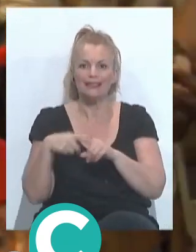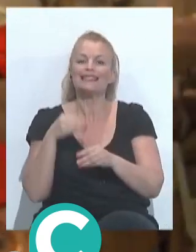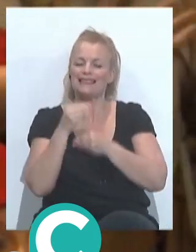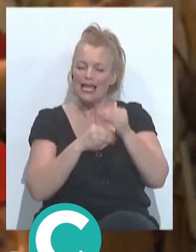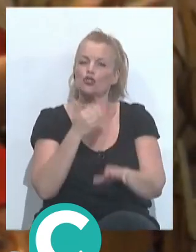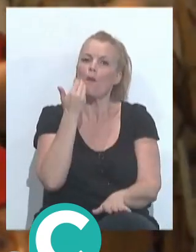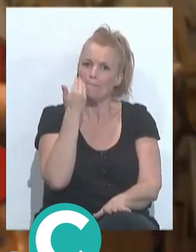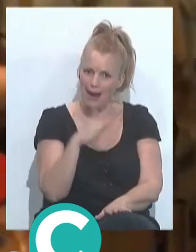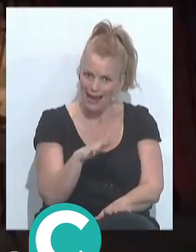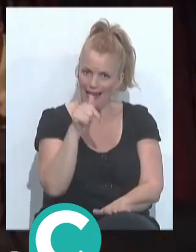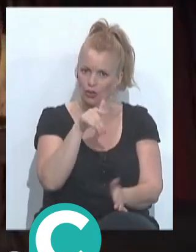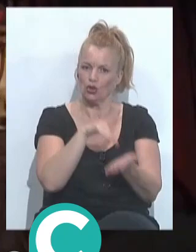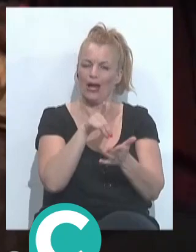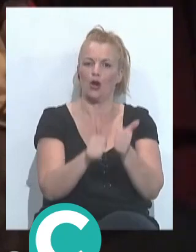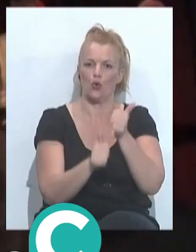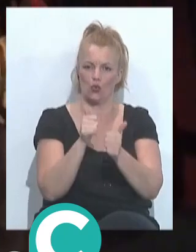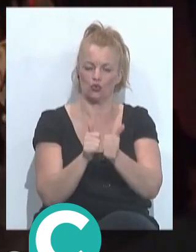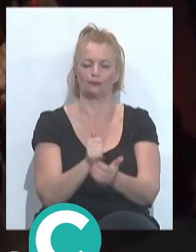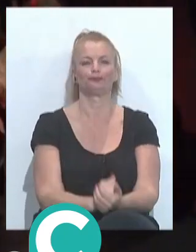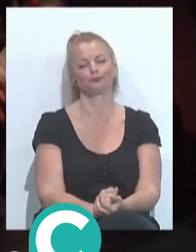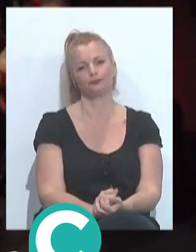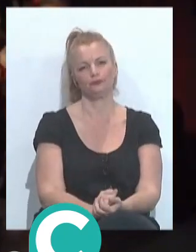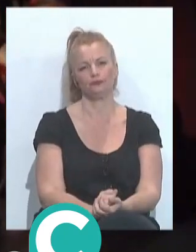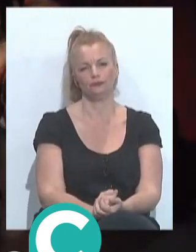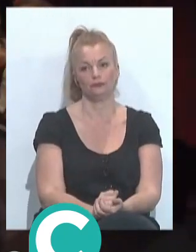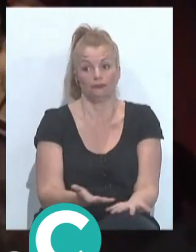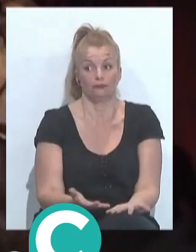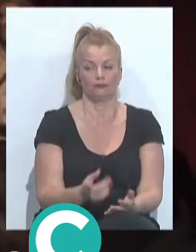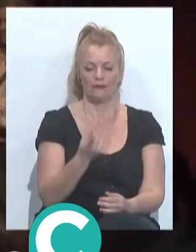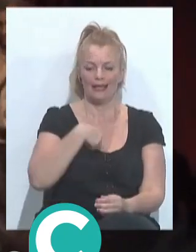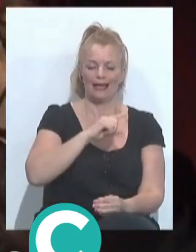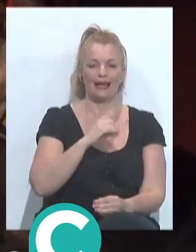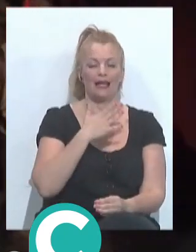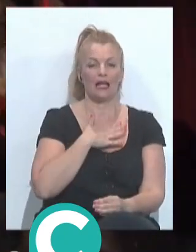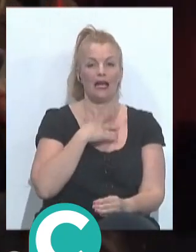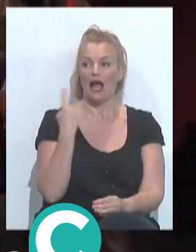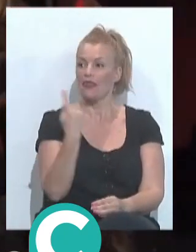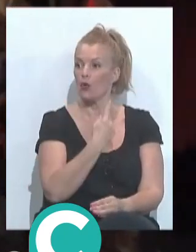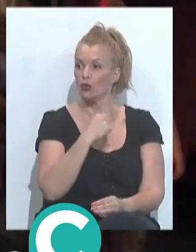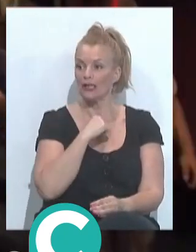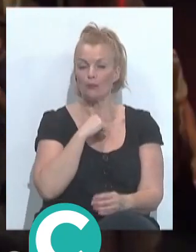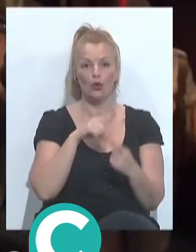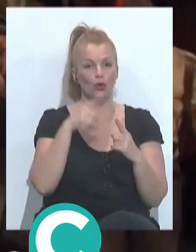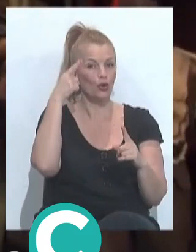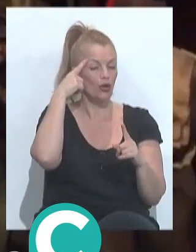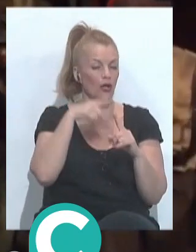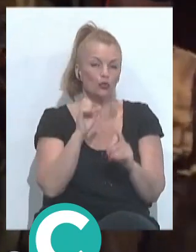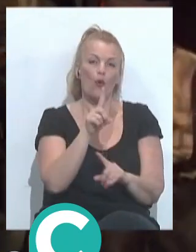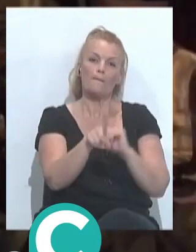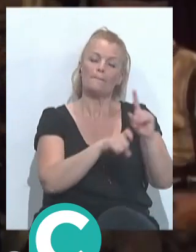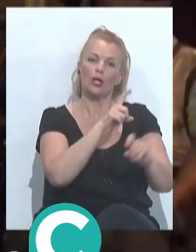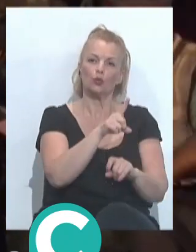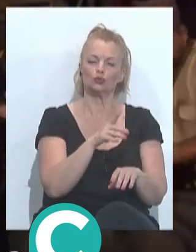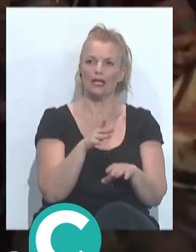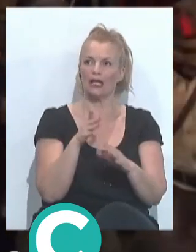mal en este concurso. Al final, cada uno tenemos nuestras finales, es decir, tú le preguntas a